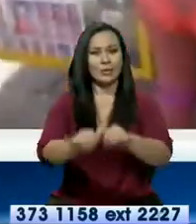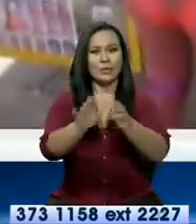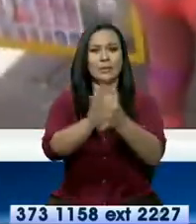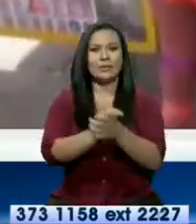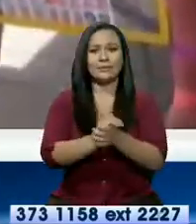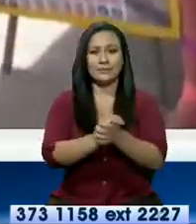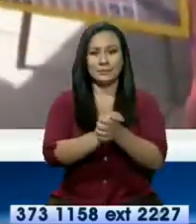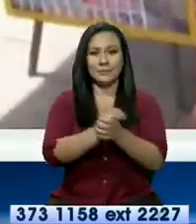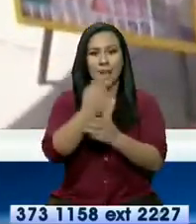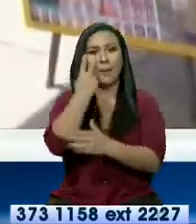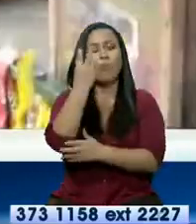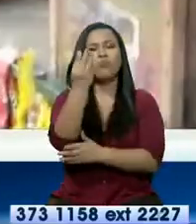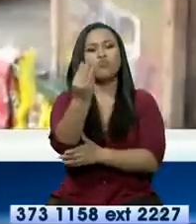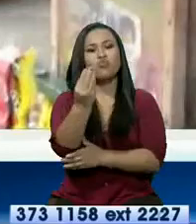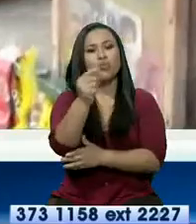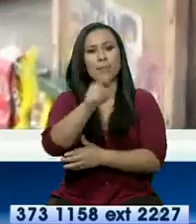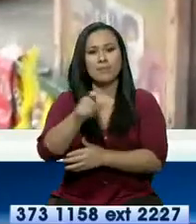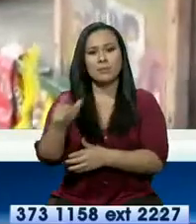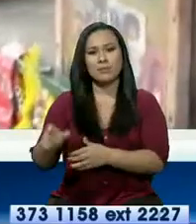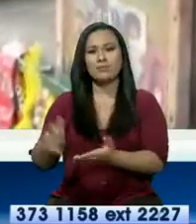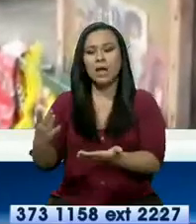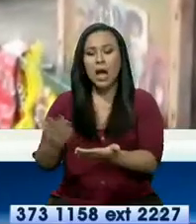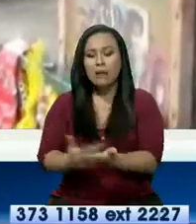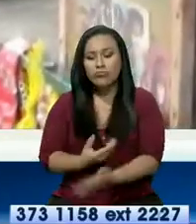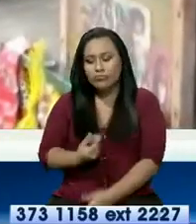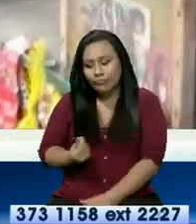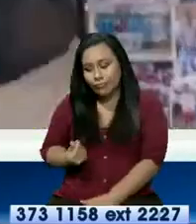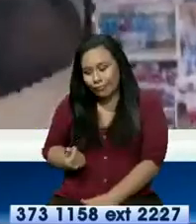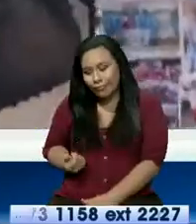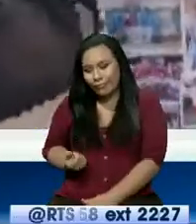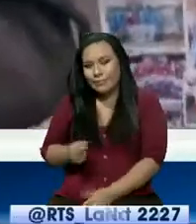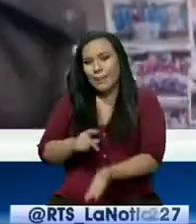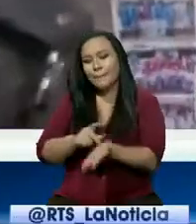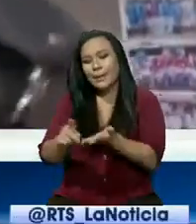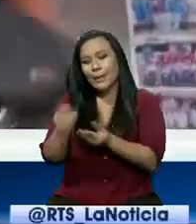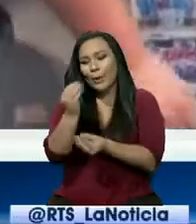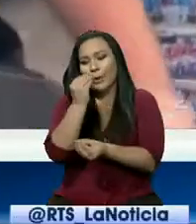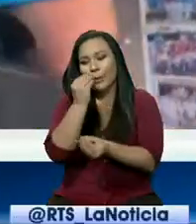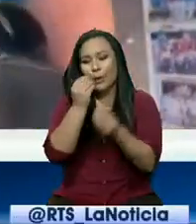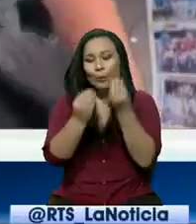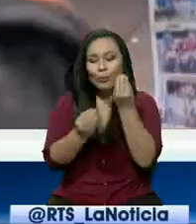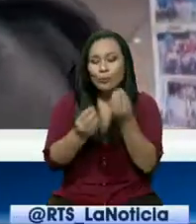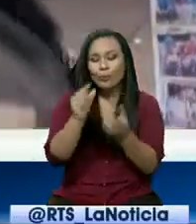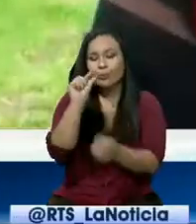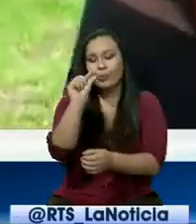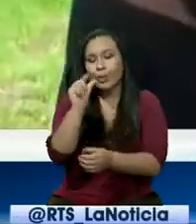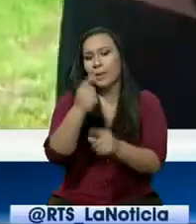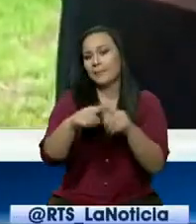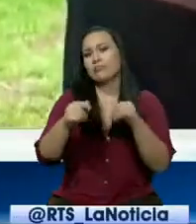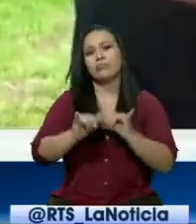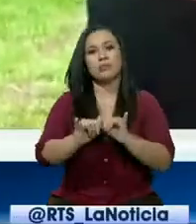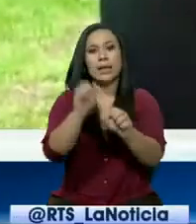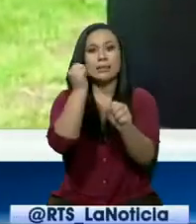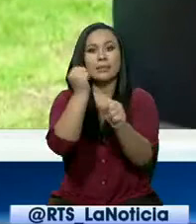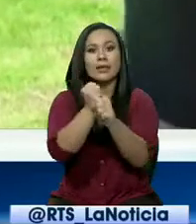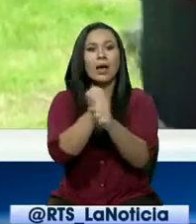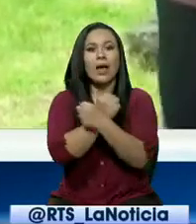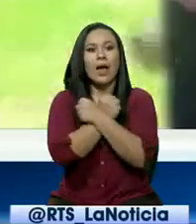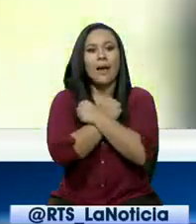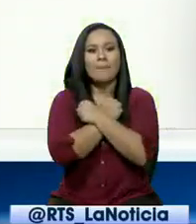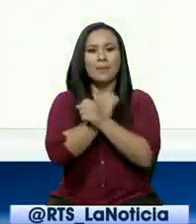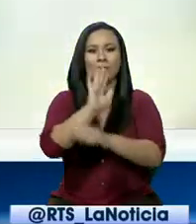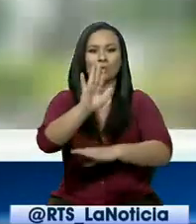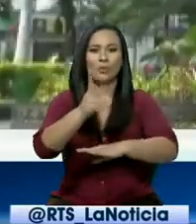embargo, son pocos los clientes y lo que ganan les alcanza apenas para subsistir, pero se mantienen trabajando por el amor a esta